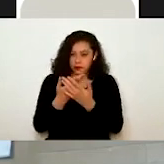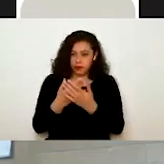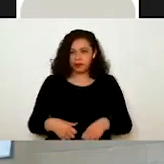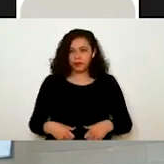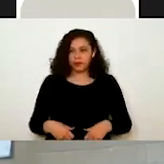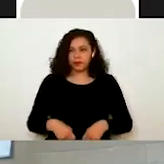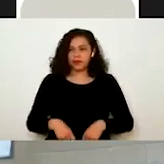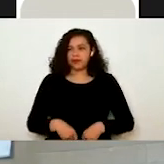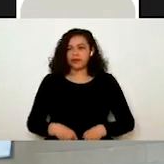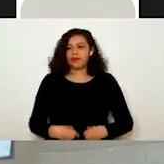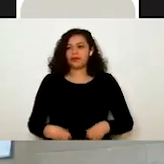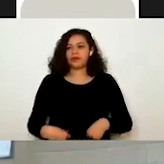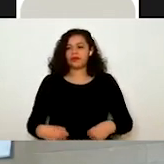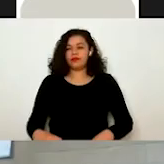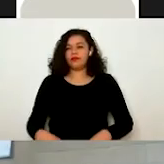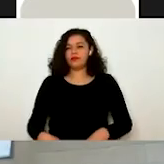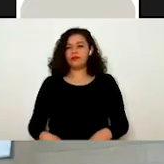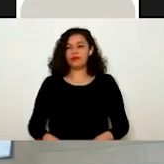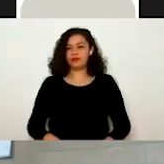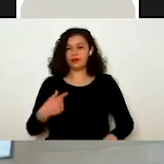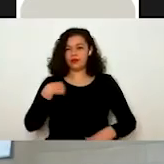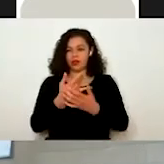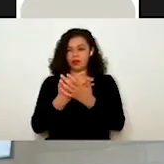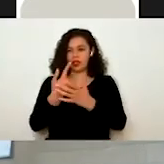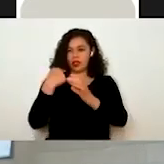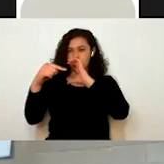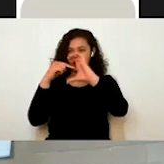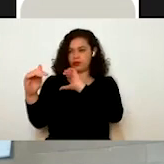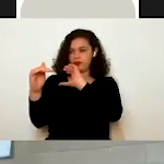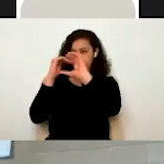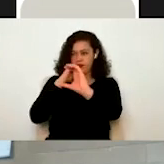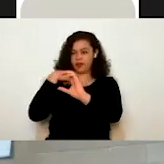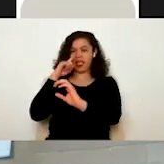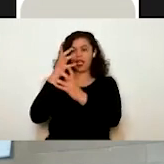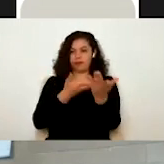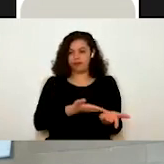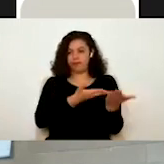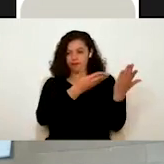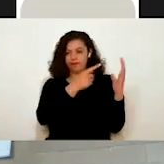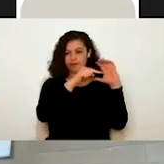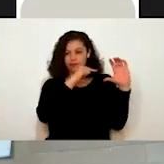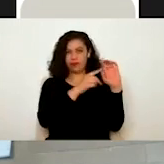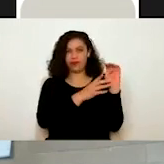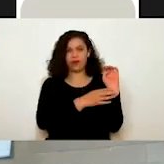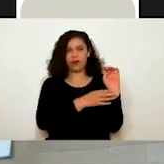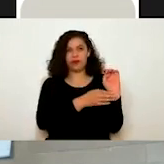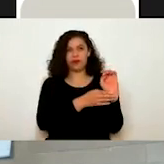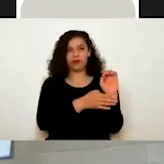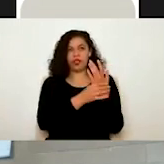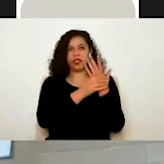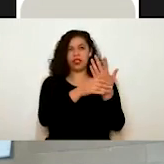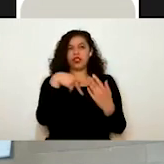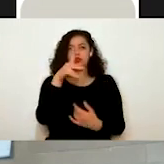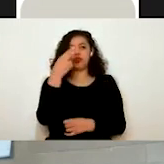Voy a esperar a me llegue el correo. Aquí está el correo. Aquí nos dice que, bueno, el nombre de su institución.